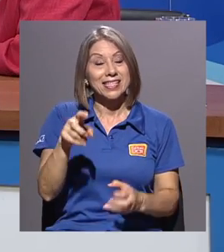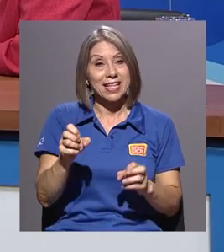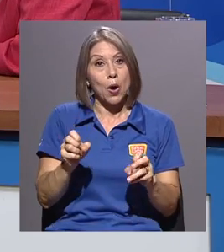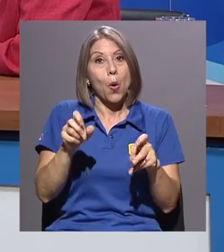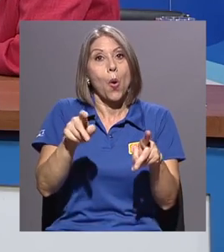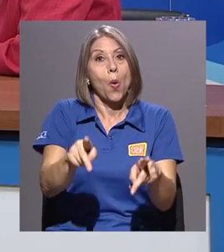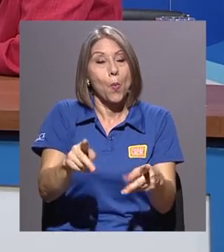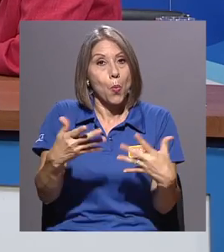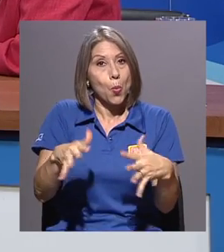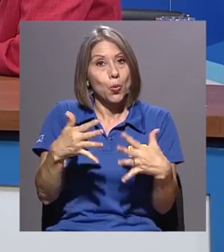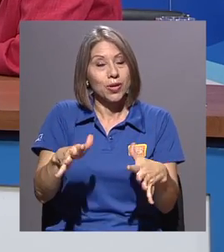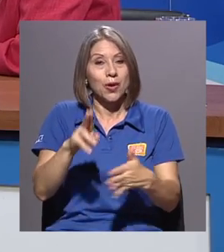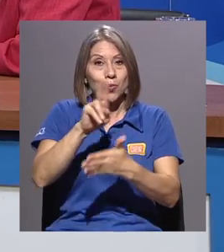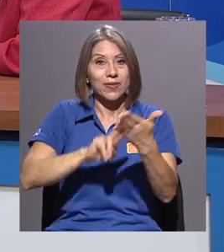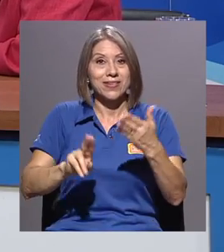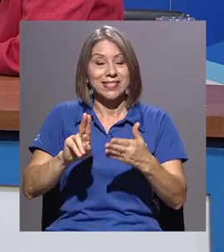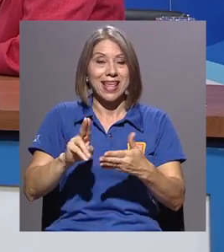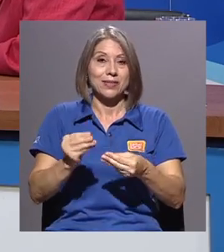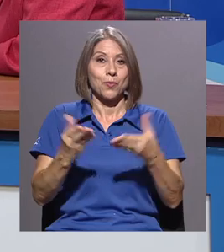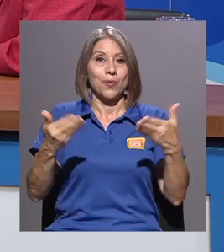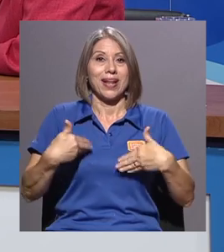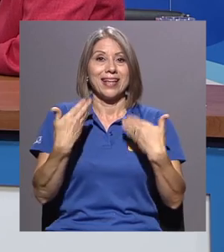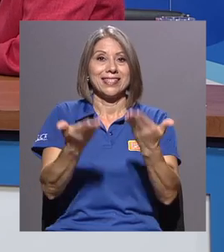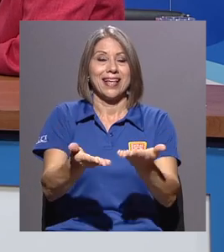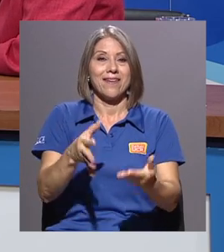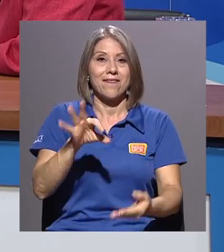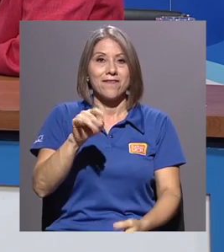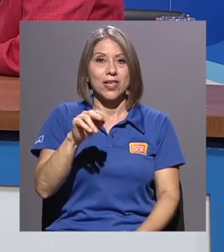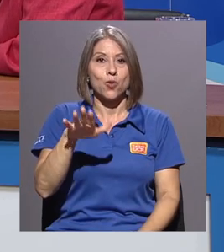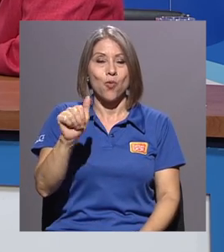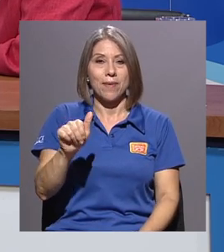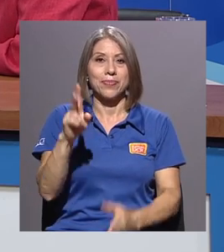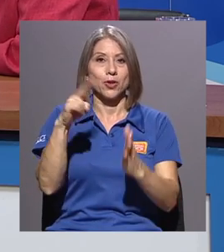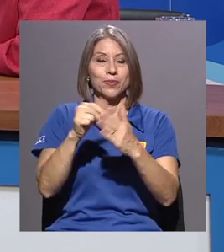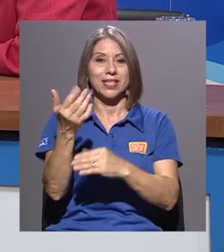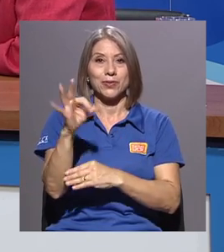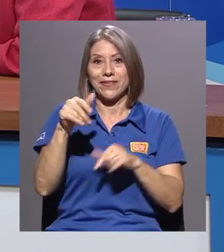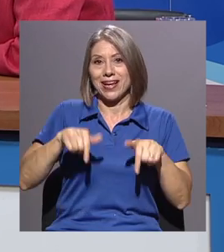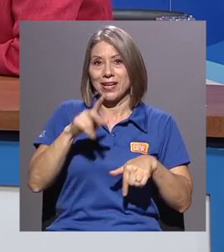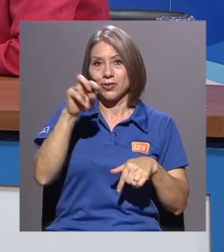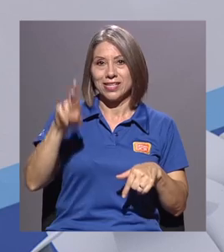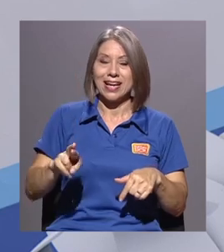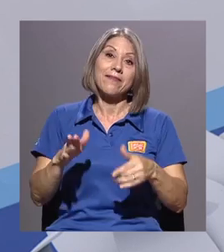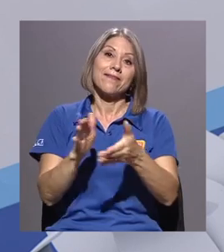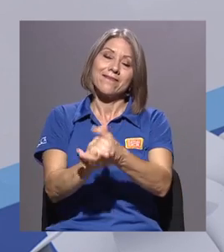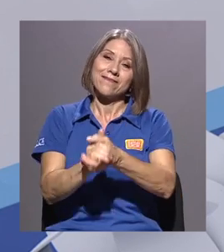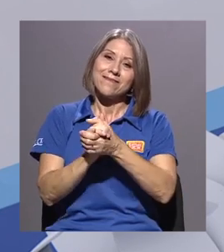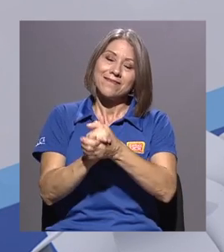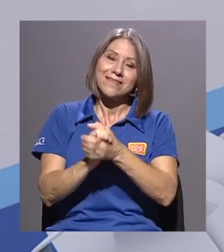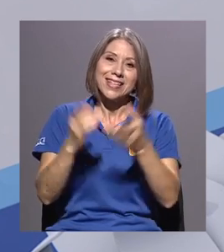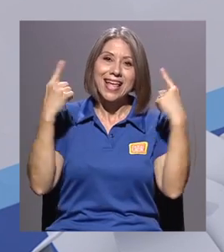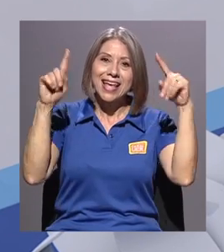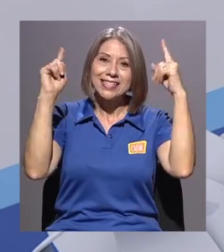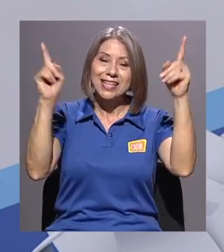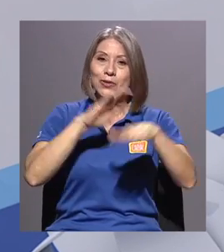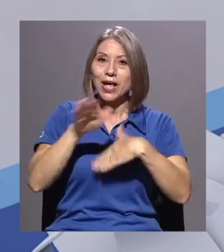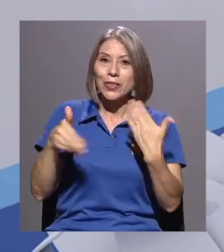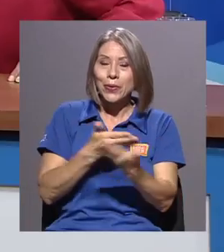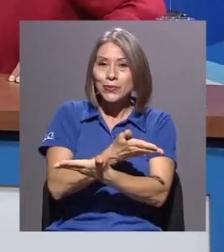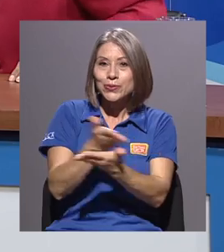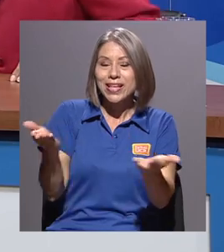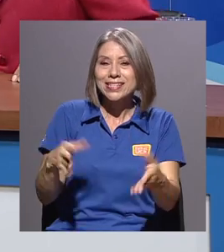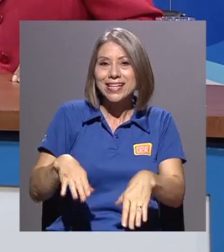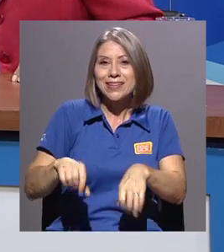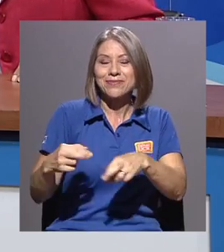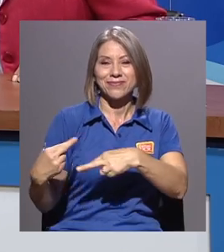universidades públicas con el FICUA 2019 aquí en Costa Rica. Muchas felicidades y muchos éxitos, ¿verdad? Gracias. A todos ustedes los encargados de las